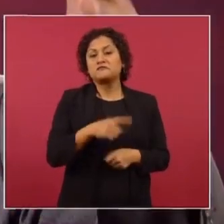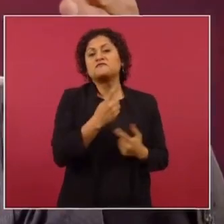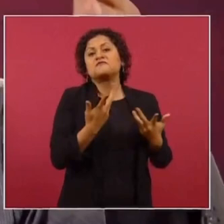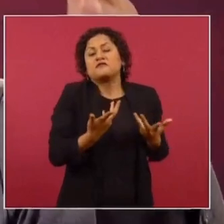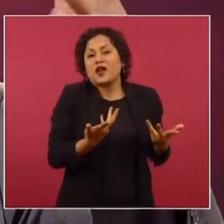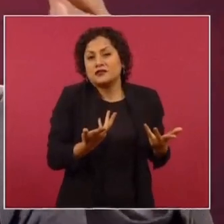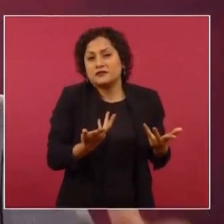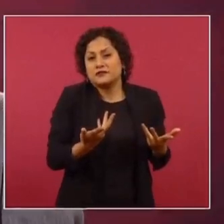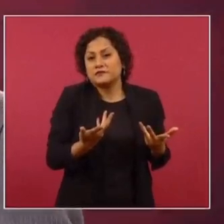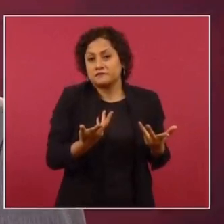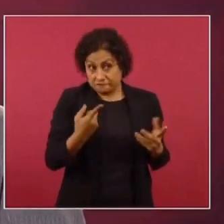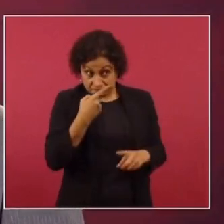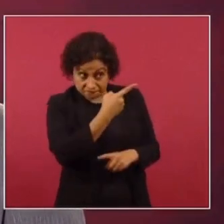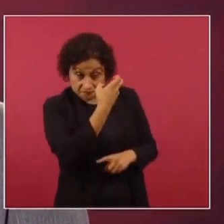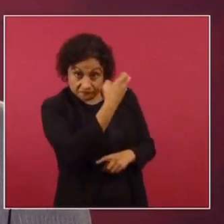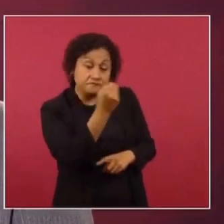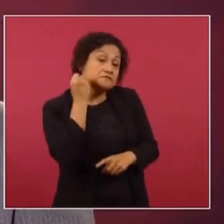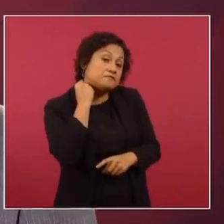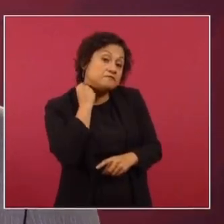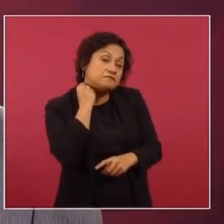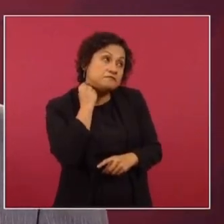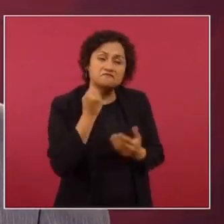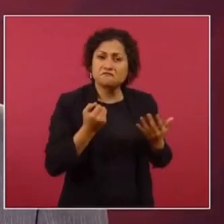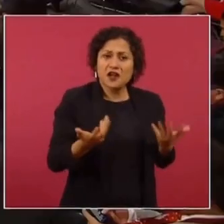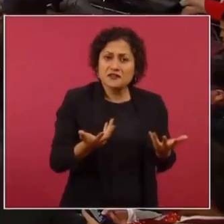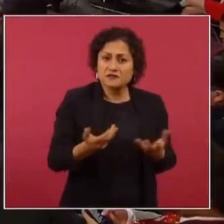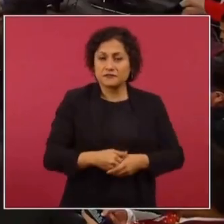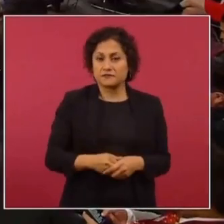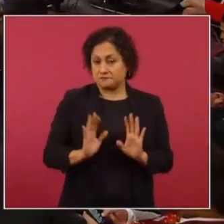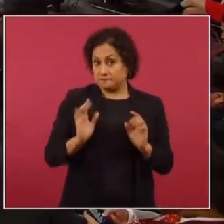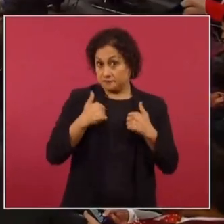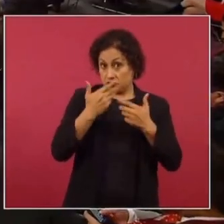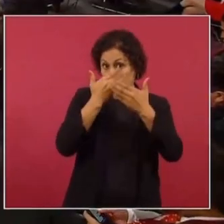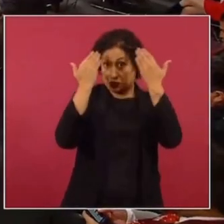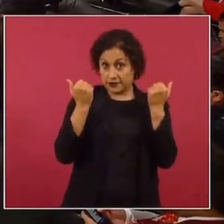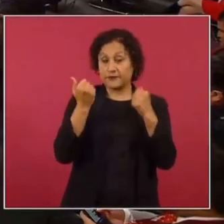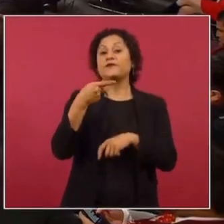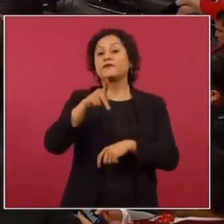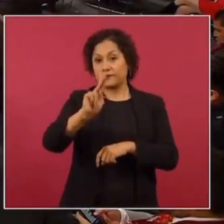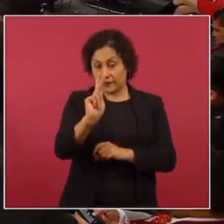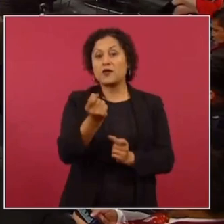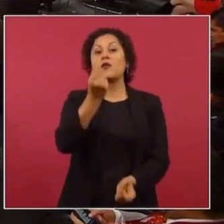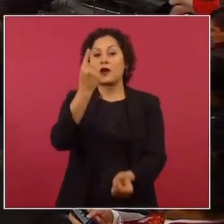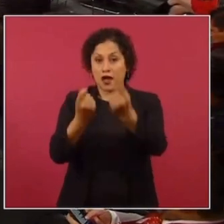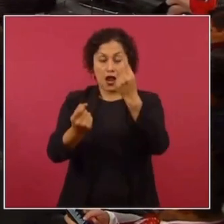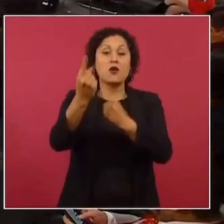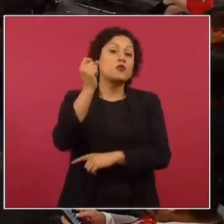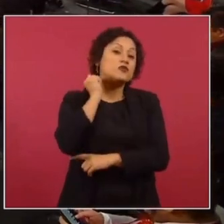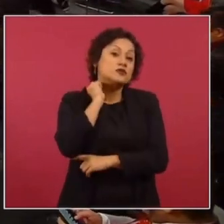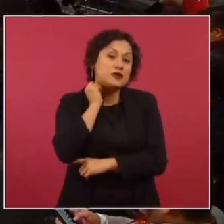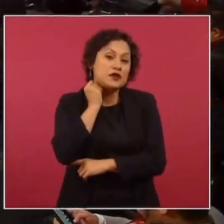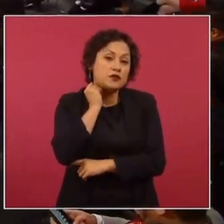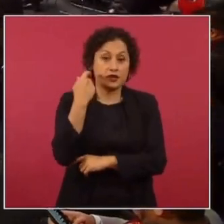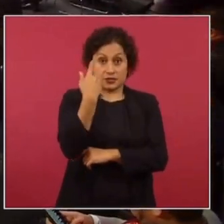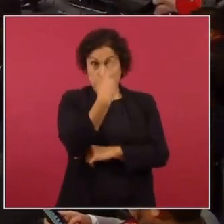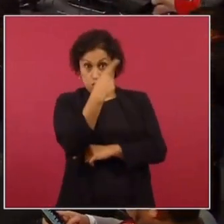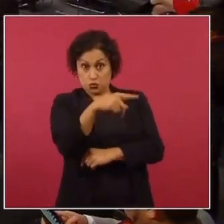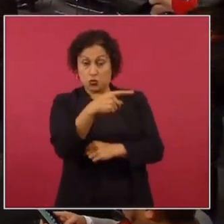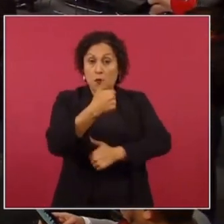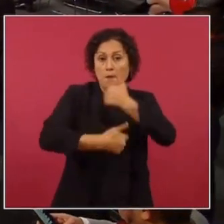este senador? No sé, pero hay algunos senadores que hasta reciben dinero para sus campañas